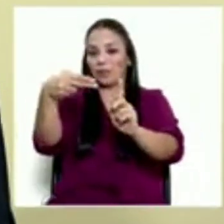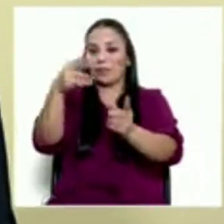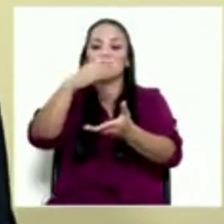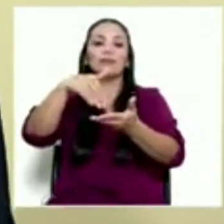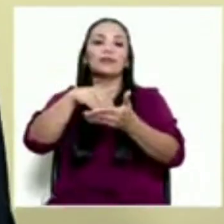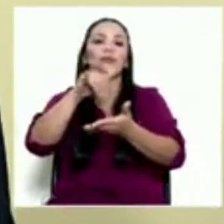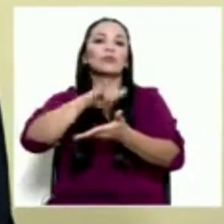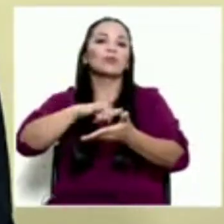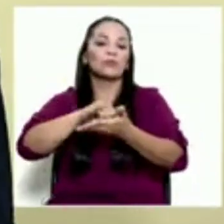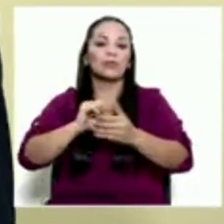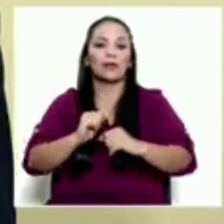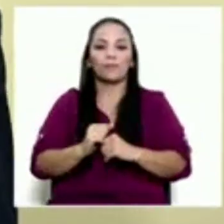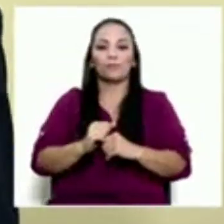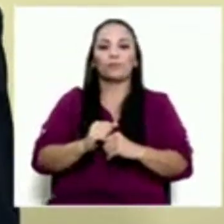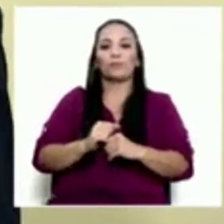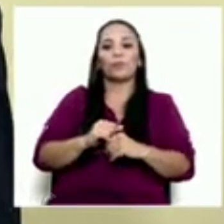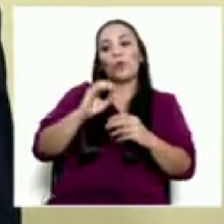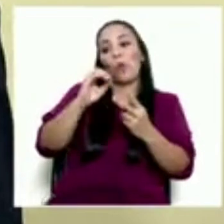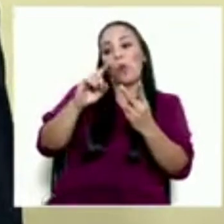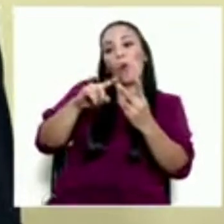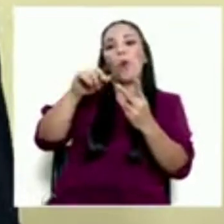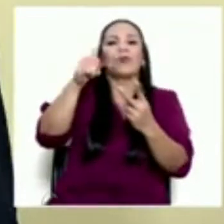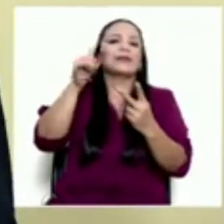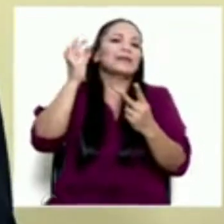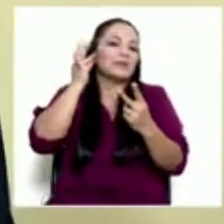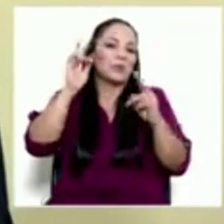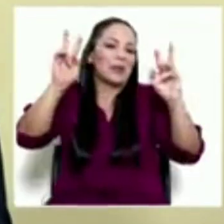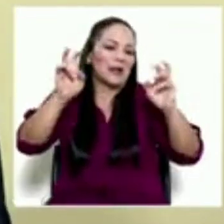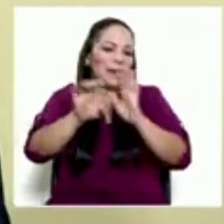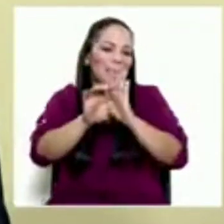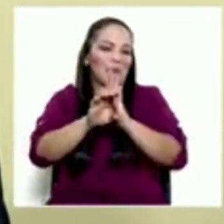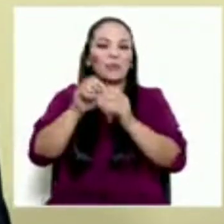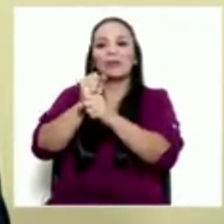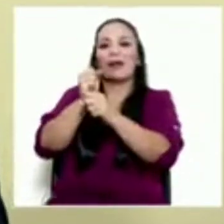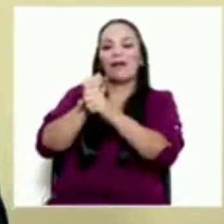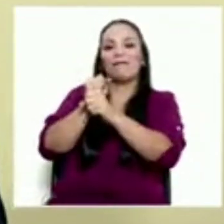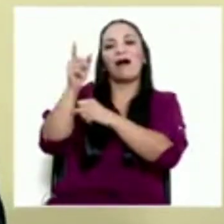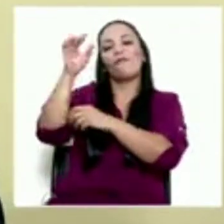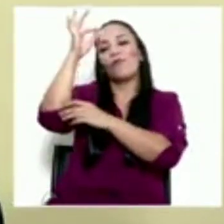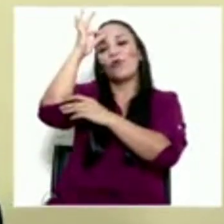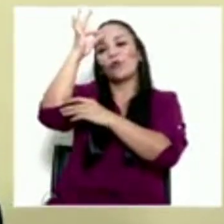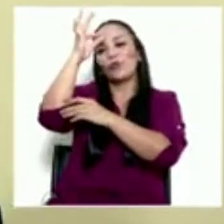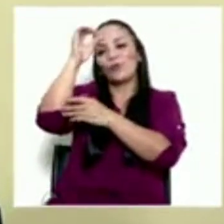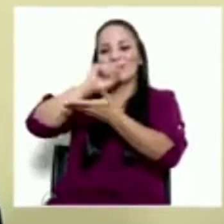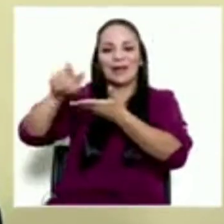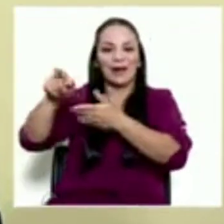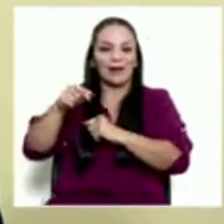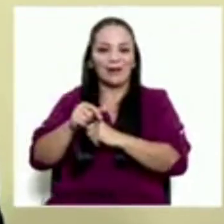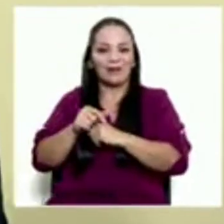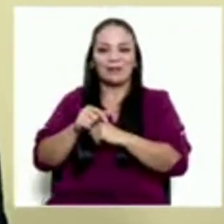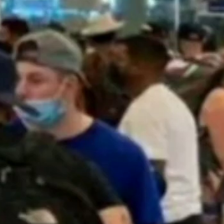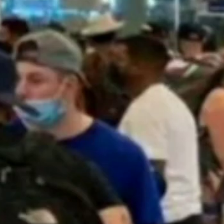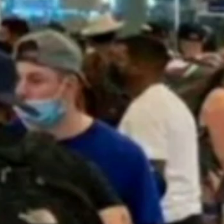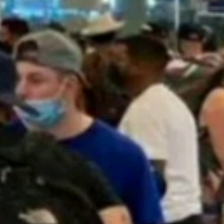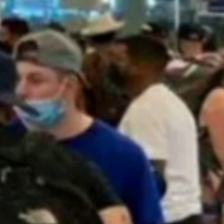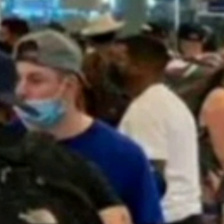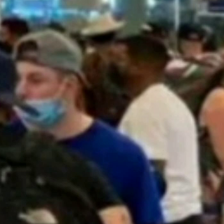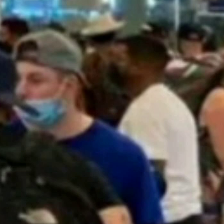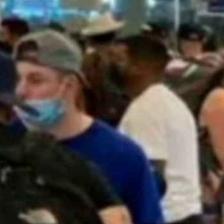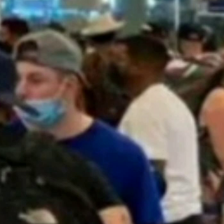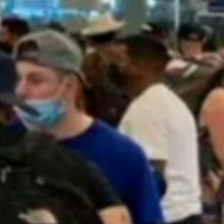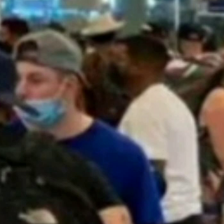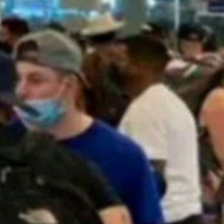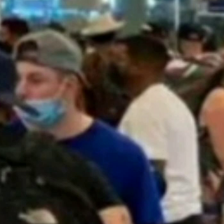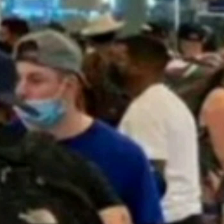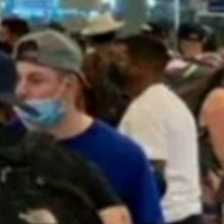o que la señora de Crucitas tenga un sobrino que trabaje en la fortuna de San Carlos, recibiendo turistas. Y es que